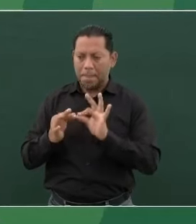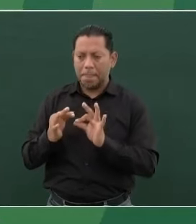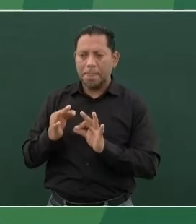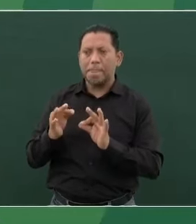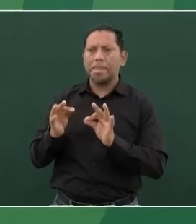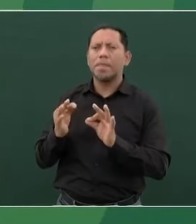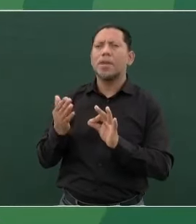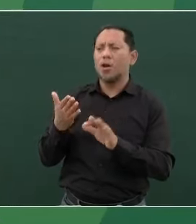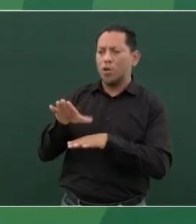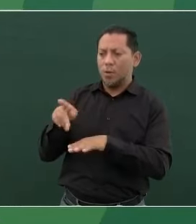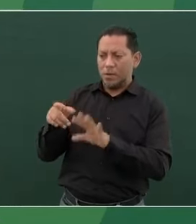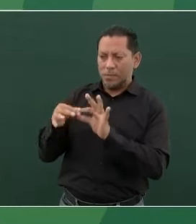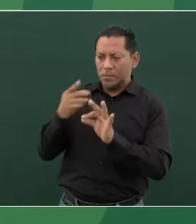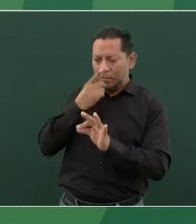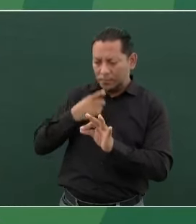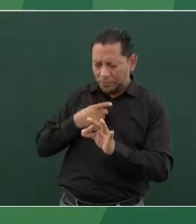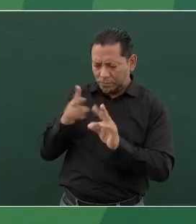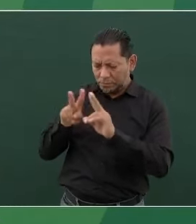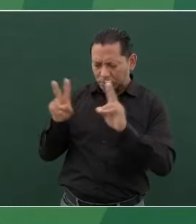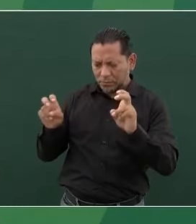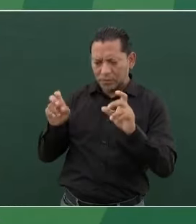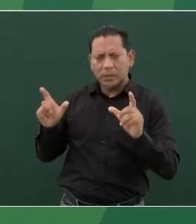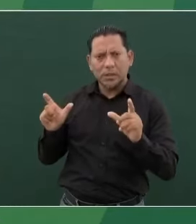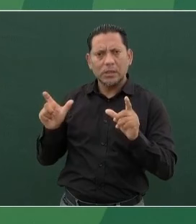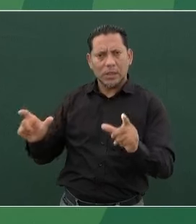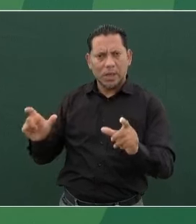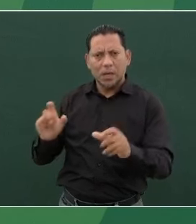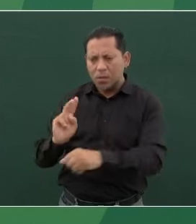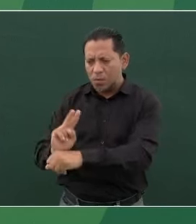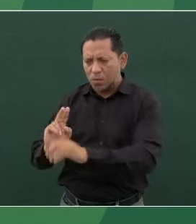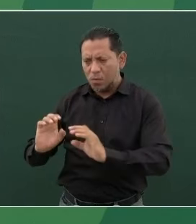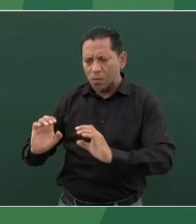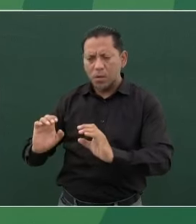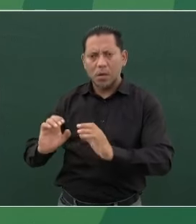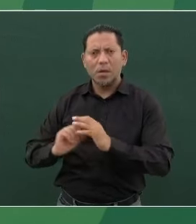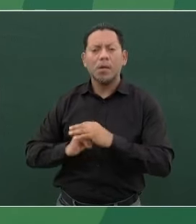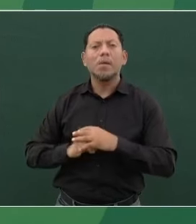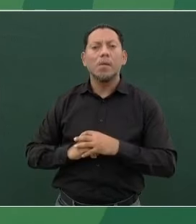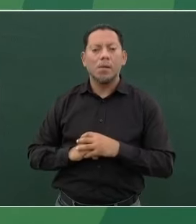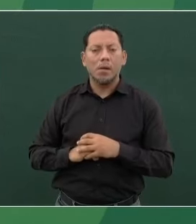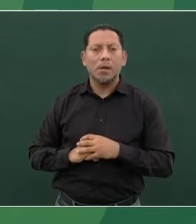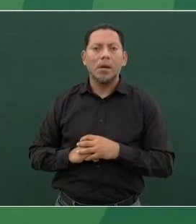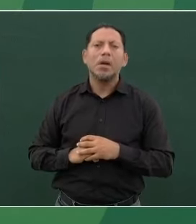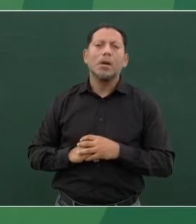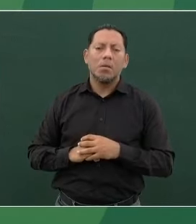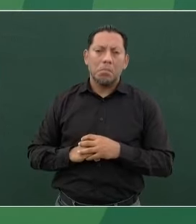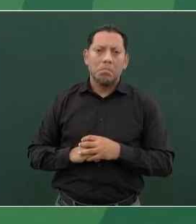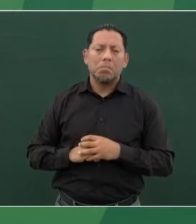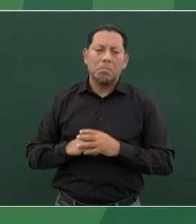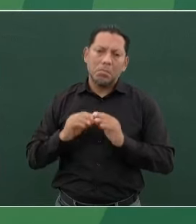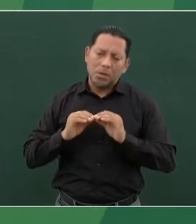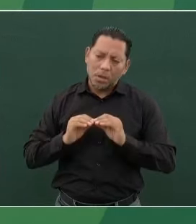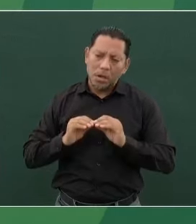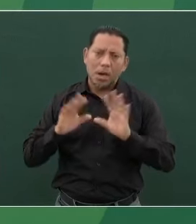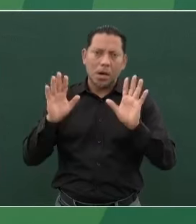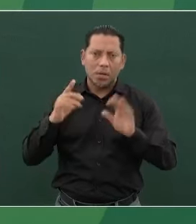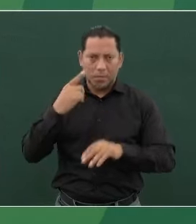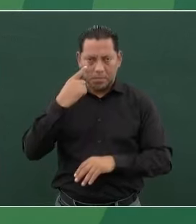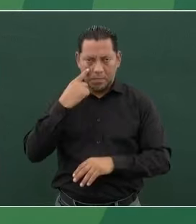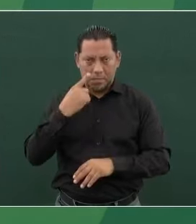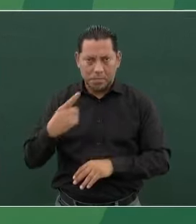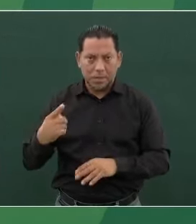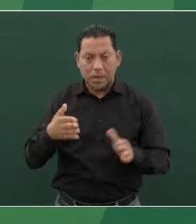seguridad, es un hecho de que en los últimos